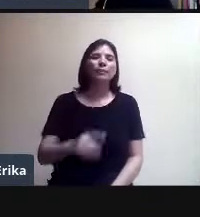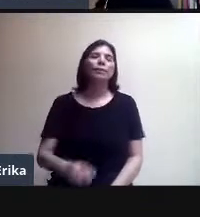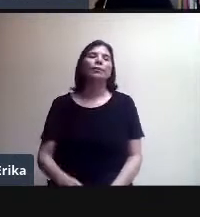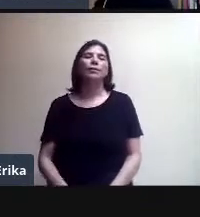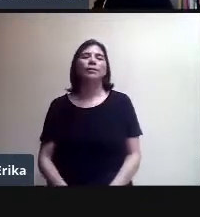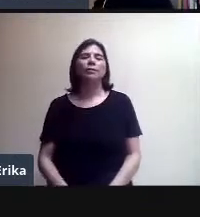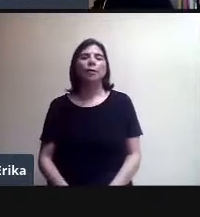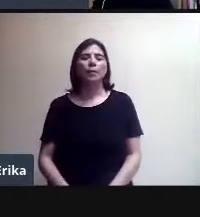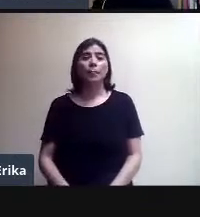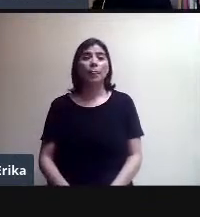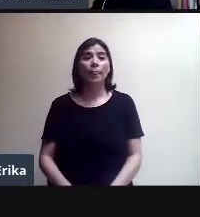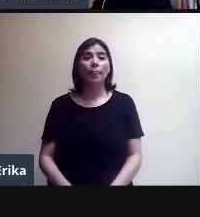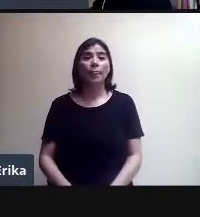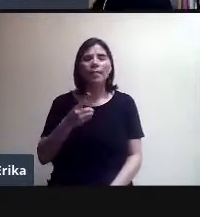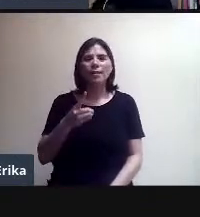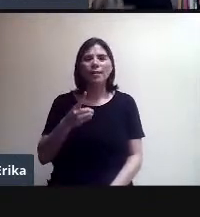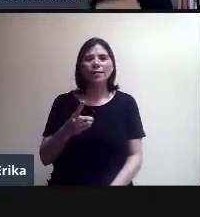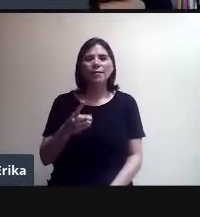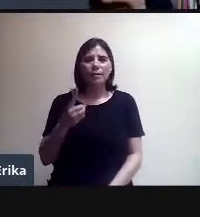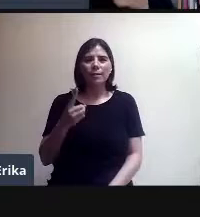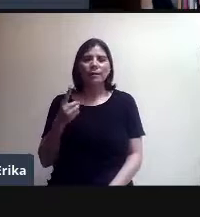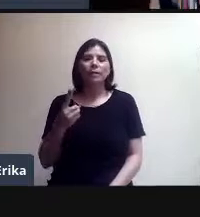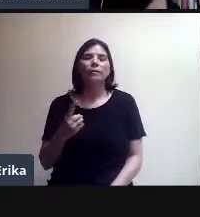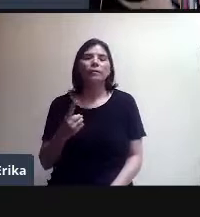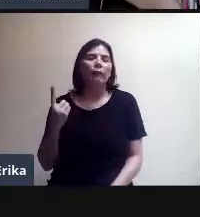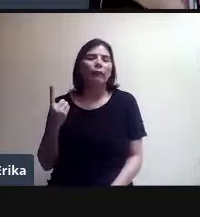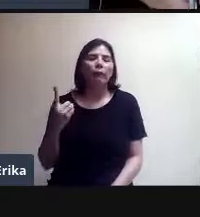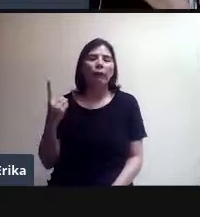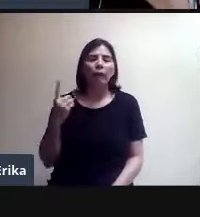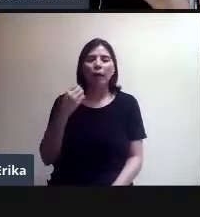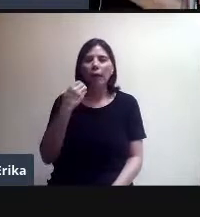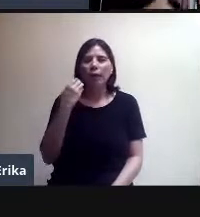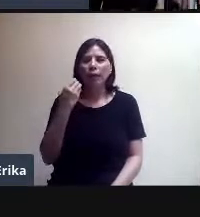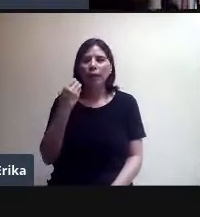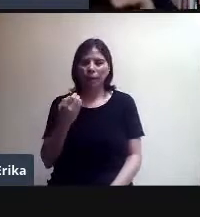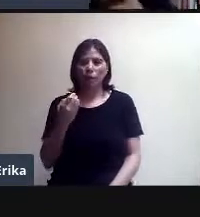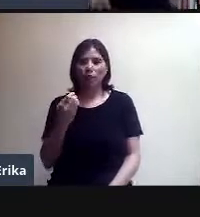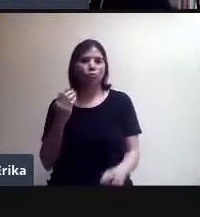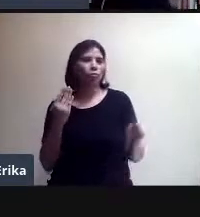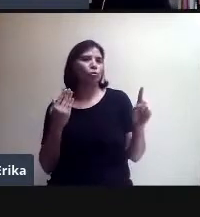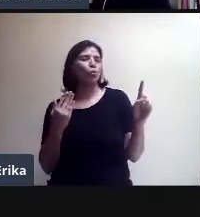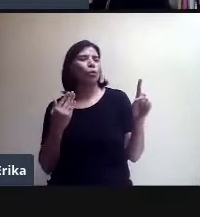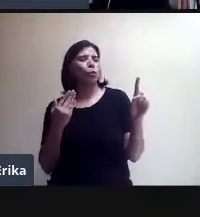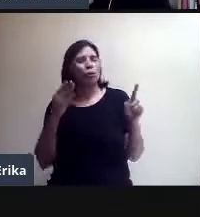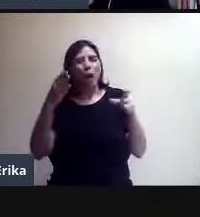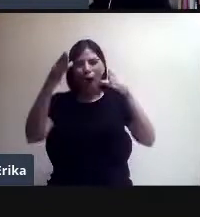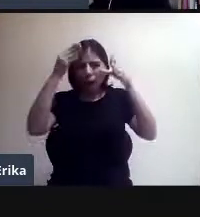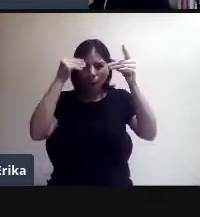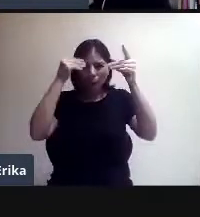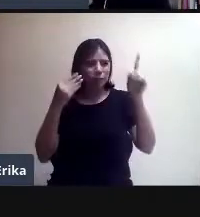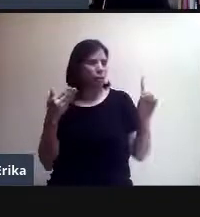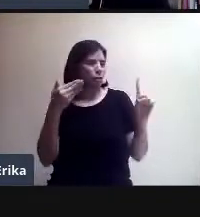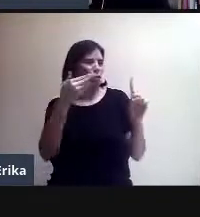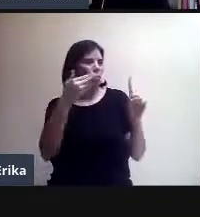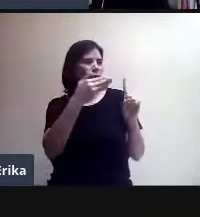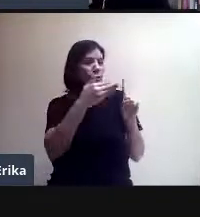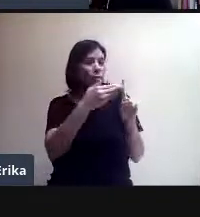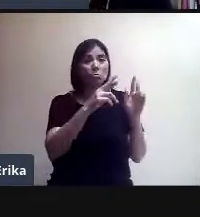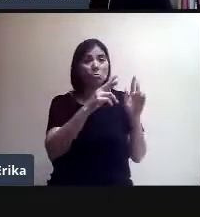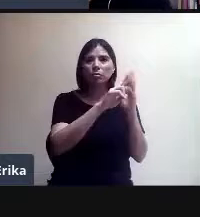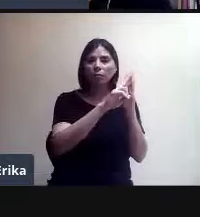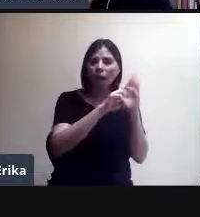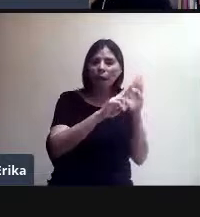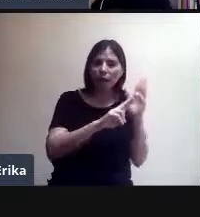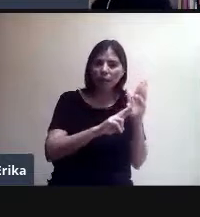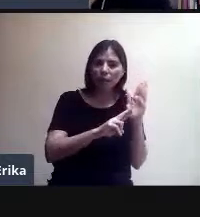Hay que decirles qué se pretende en la sesión en particular. ¿Cuál es el objetivo? Las normas de participación, por ejemplo, tener los